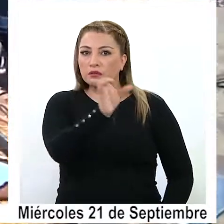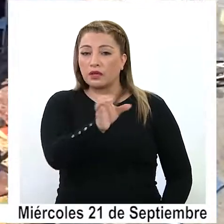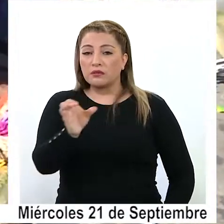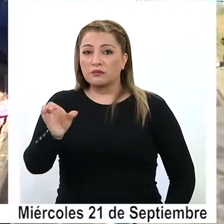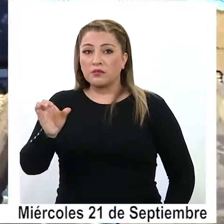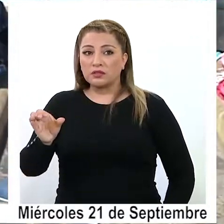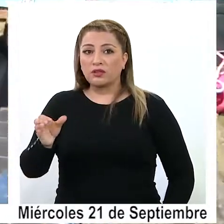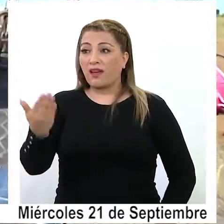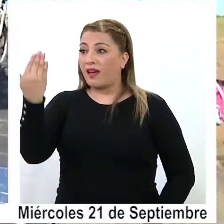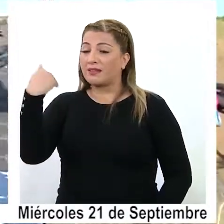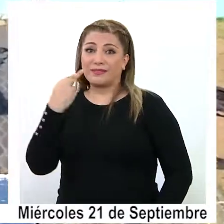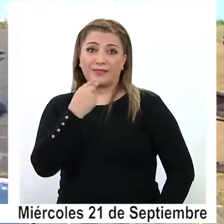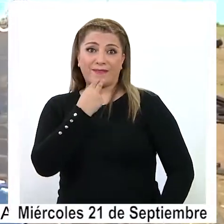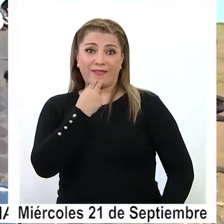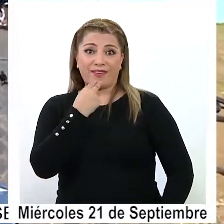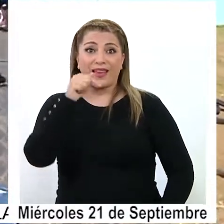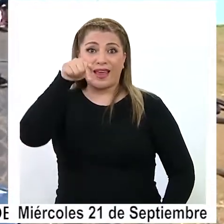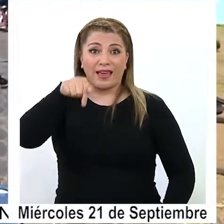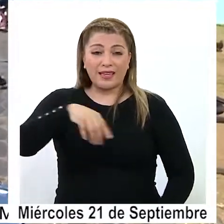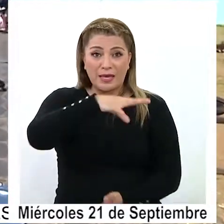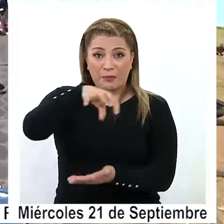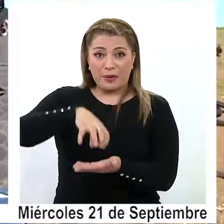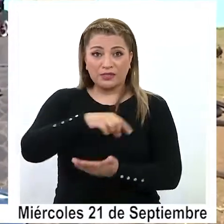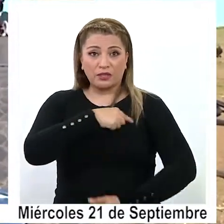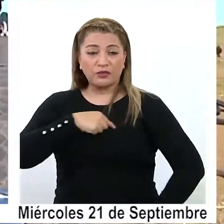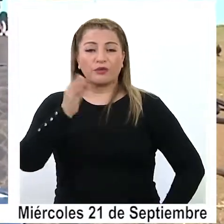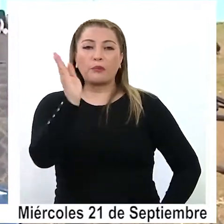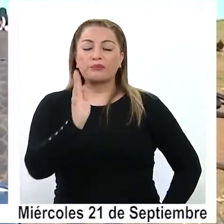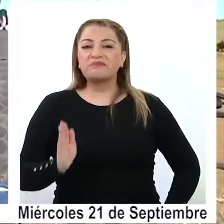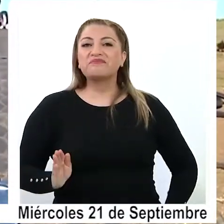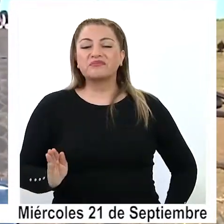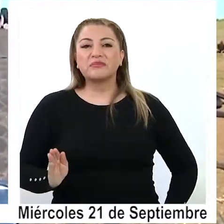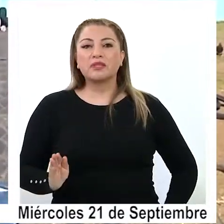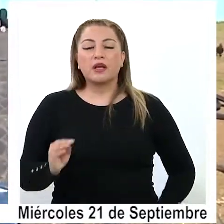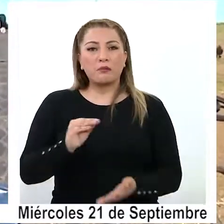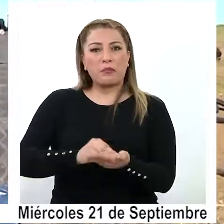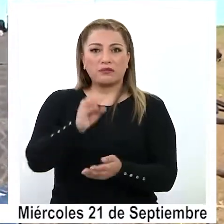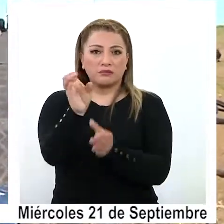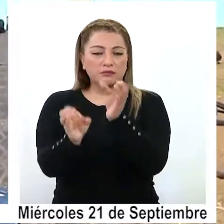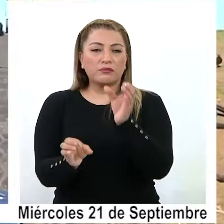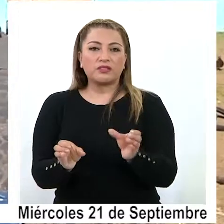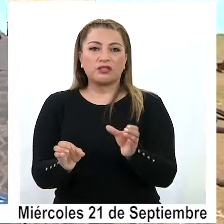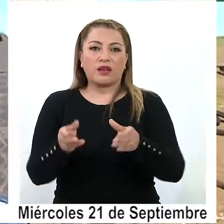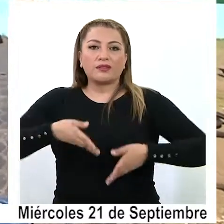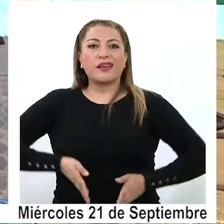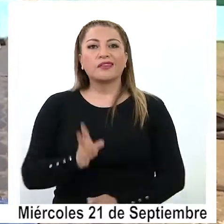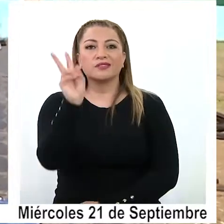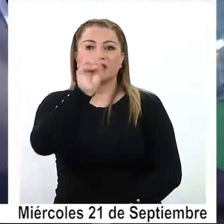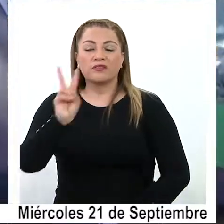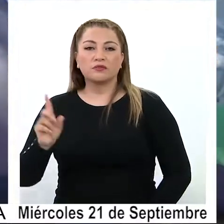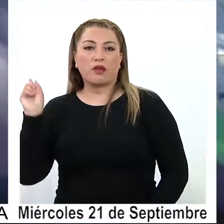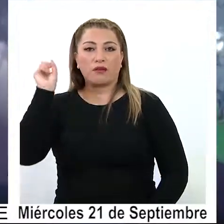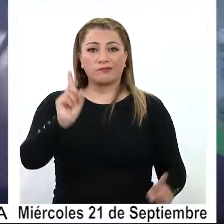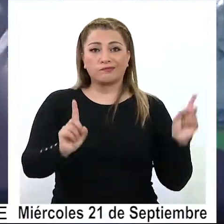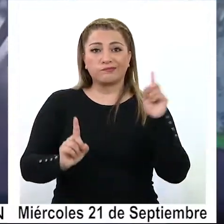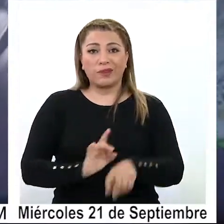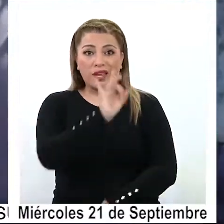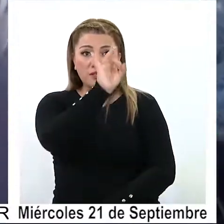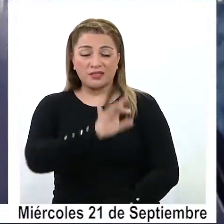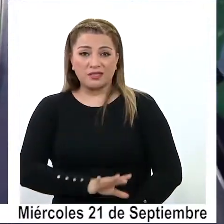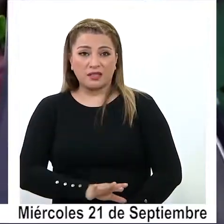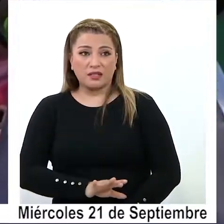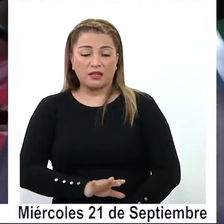habitando al mismo tiempo en Plaza Brasil, la mayoría de ellas venezolanos que llegaban a Chile